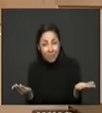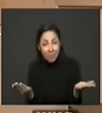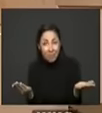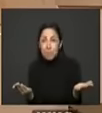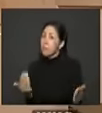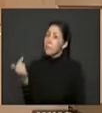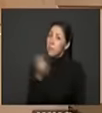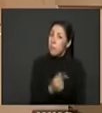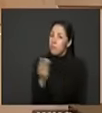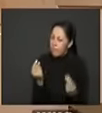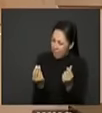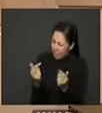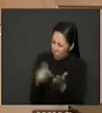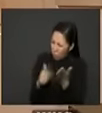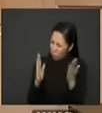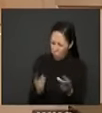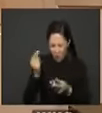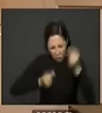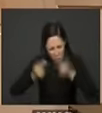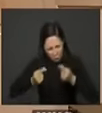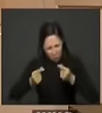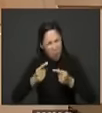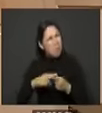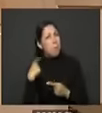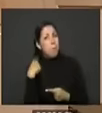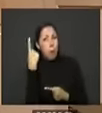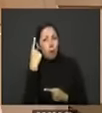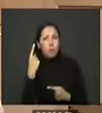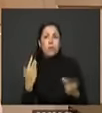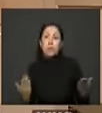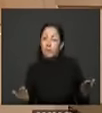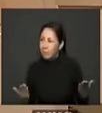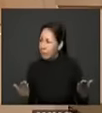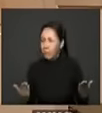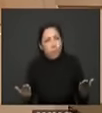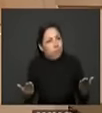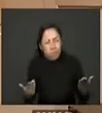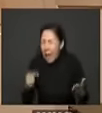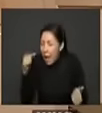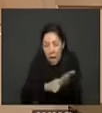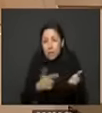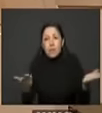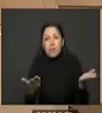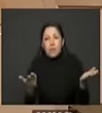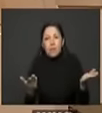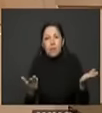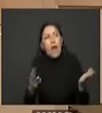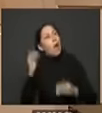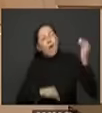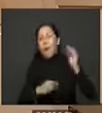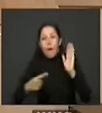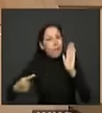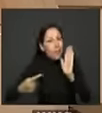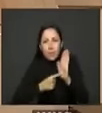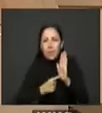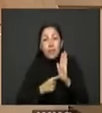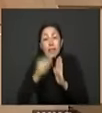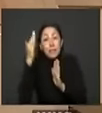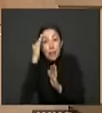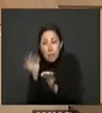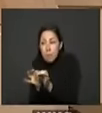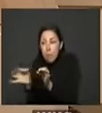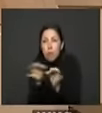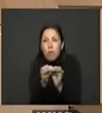económica y de ciencia política indica una cosa inefable indiscutible y es que los municipios que